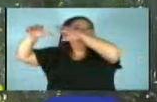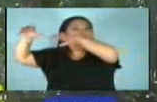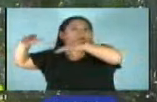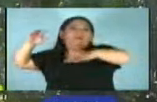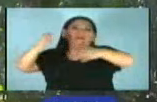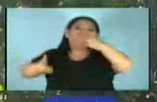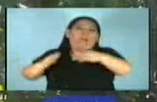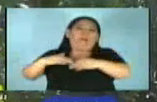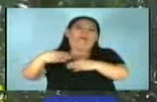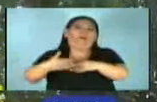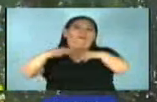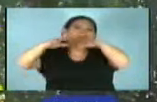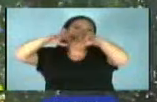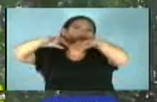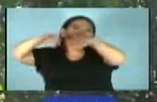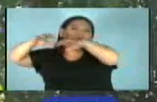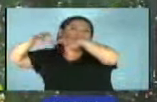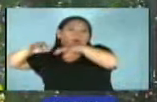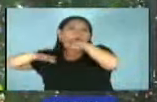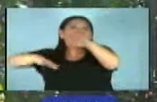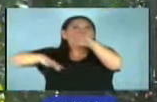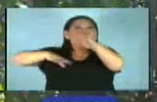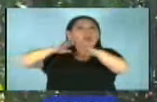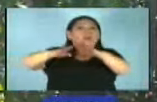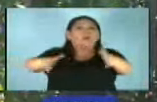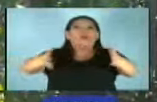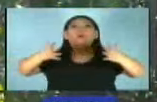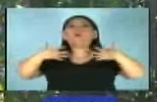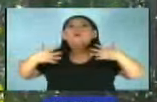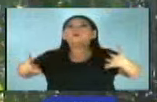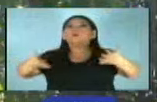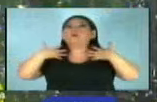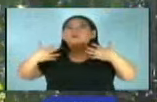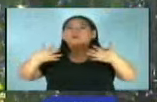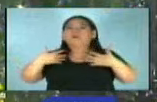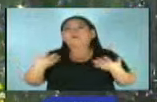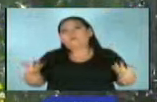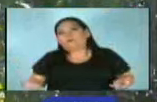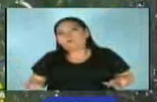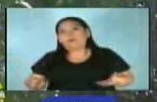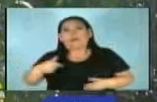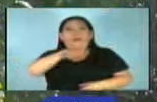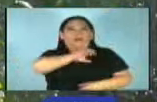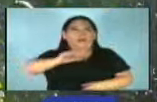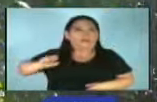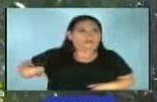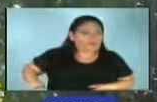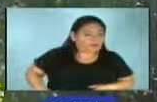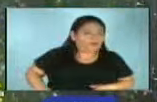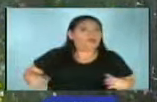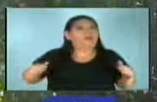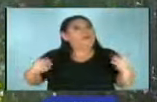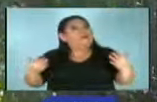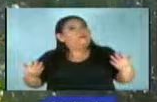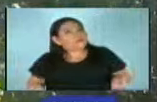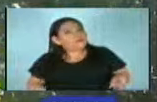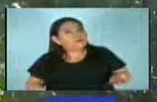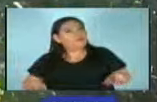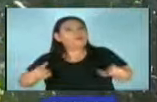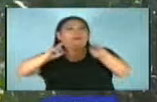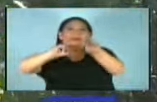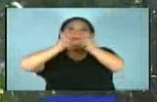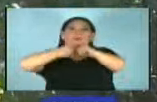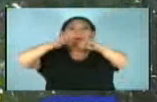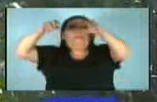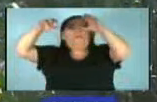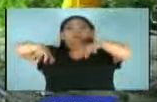significa que va a continuar incrementando la temperatura aquí en el país y cuando venga la niña vamos